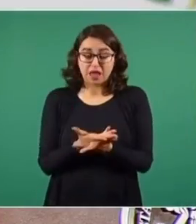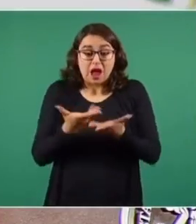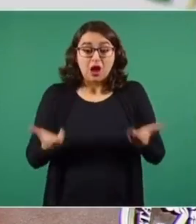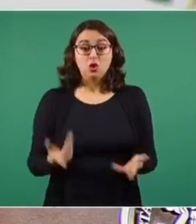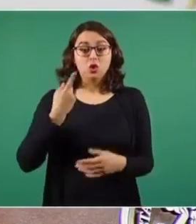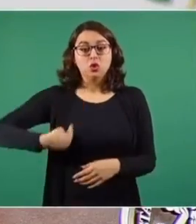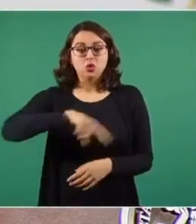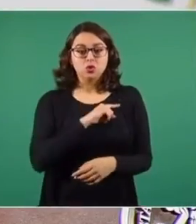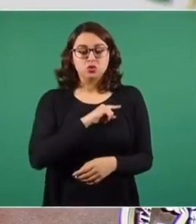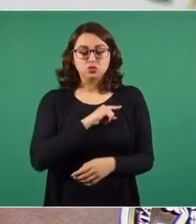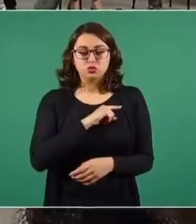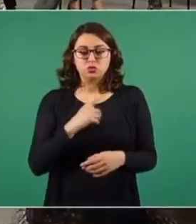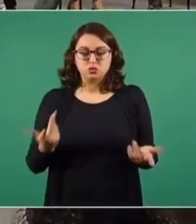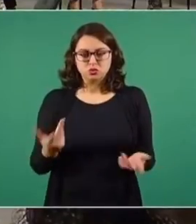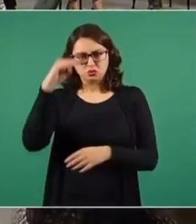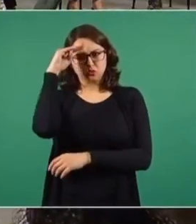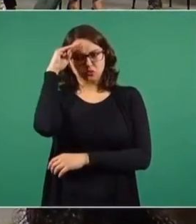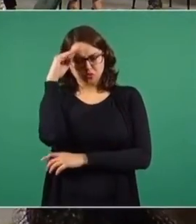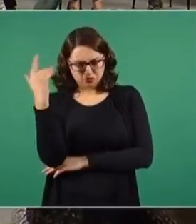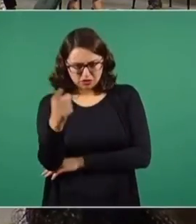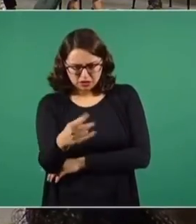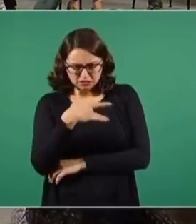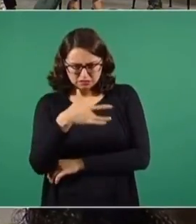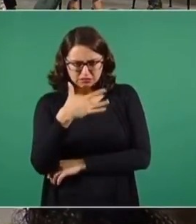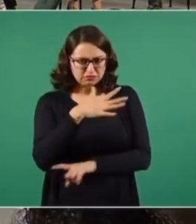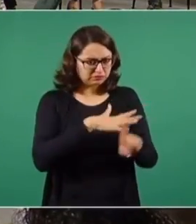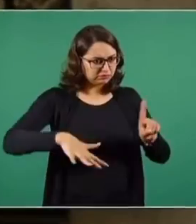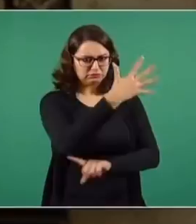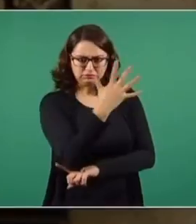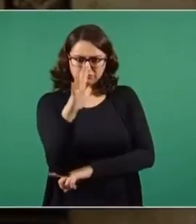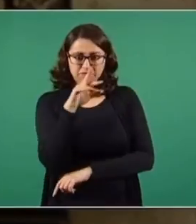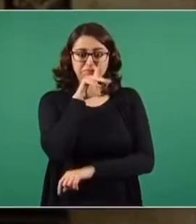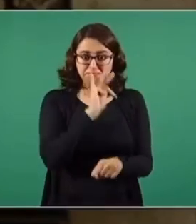porque según entiendo les preocupa el medio ambiente,